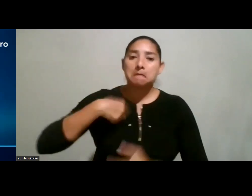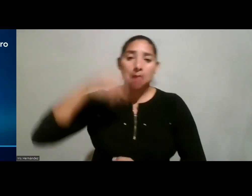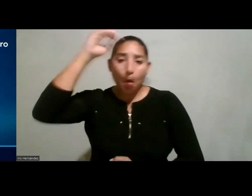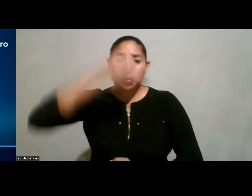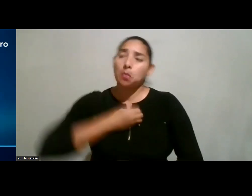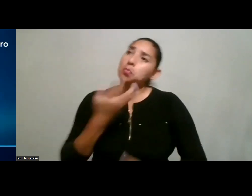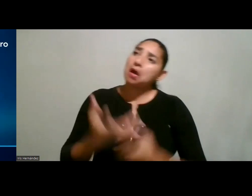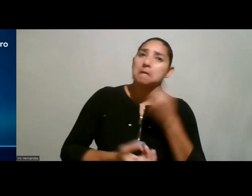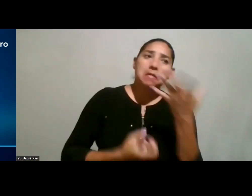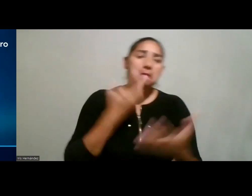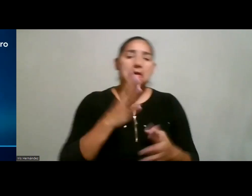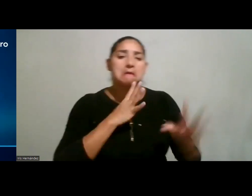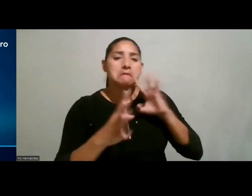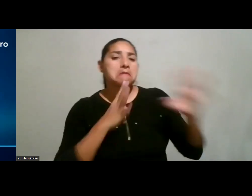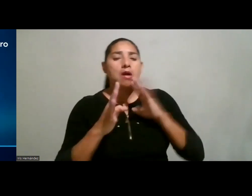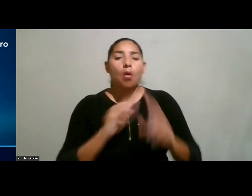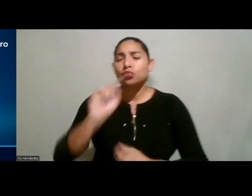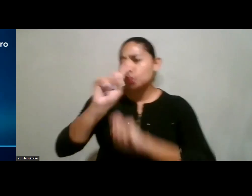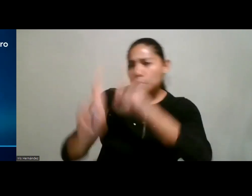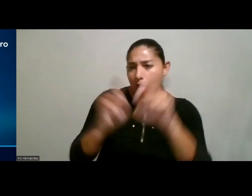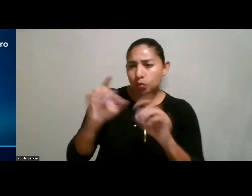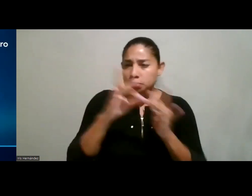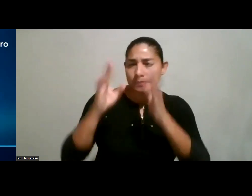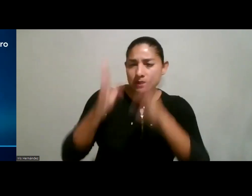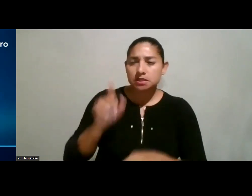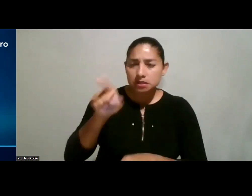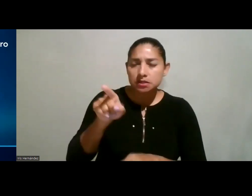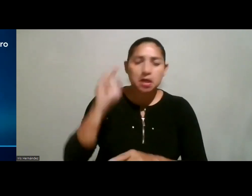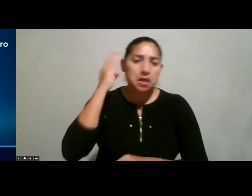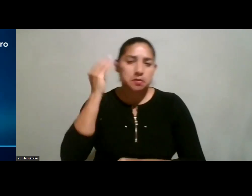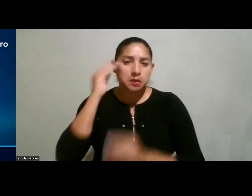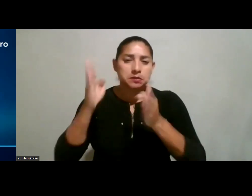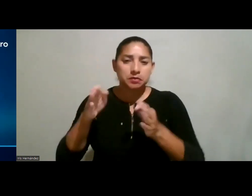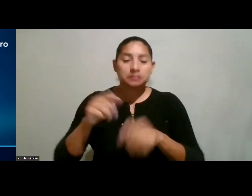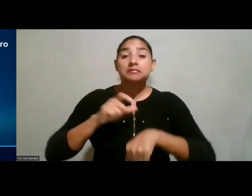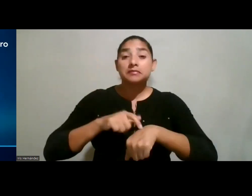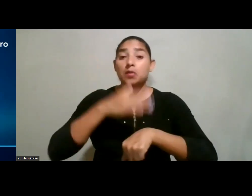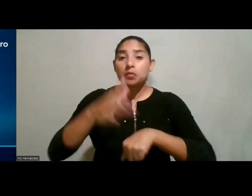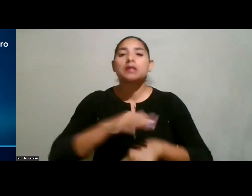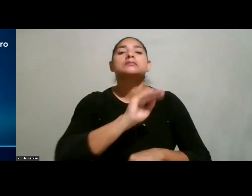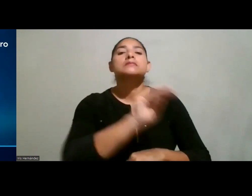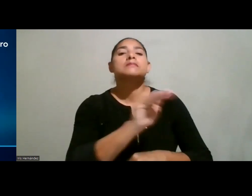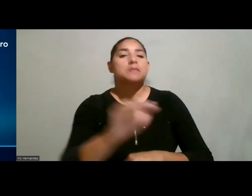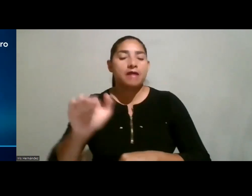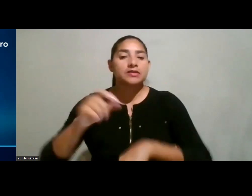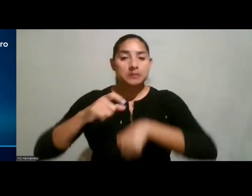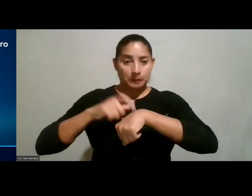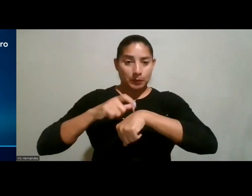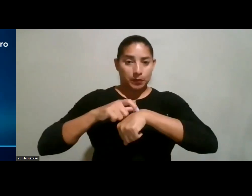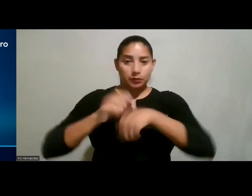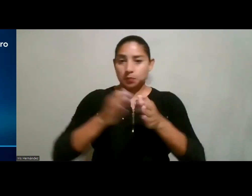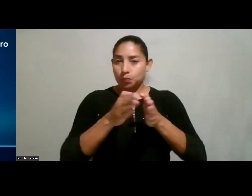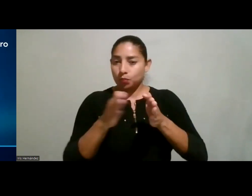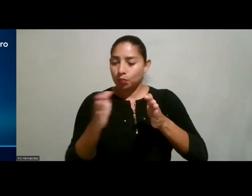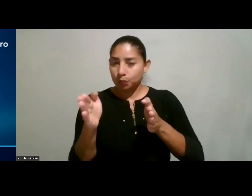o consultar a las personas especialistas. En su momento daremos las instrucciones para este periodo de